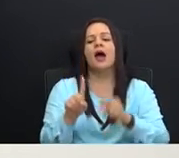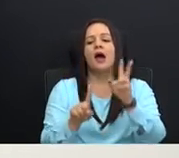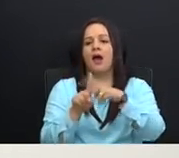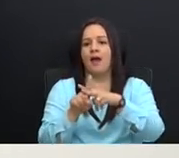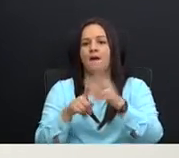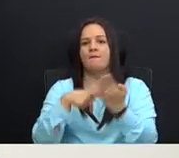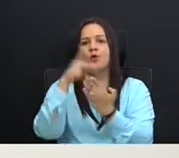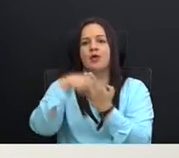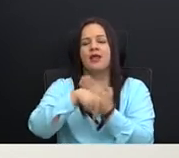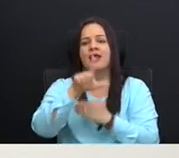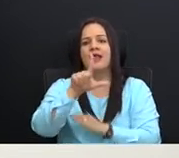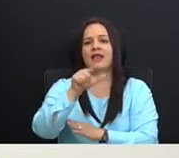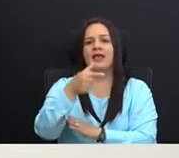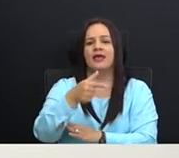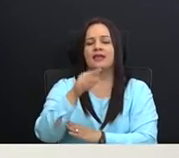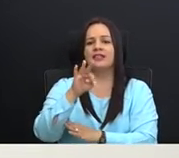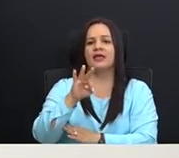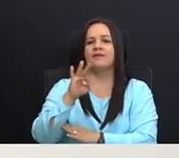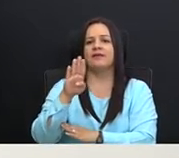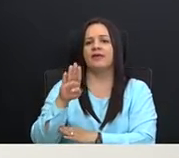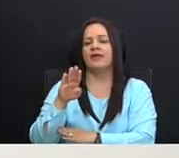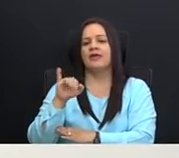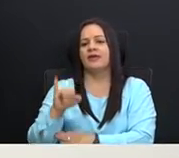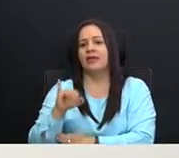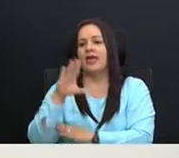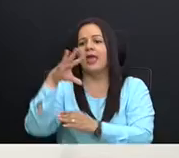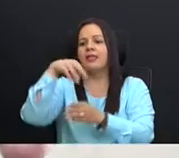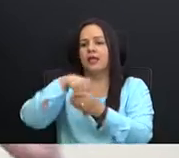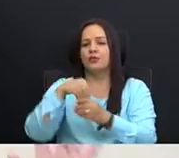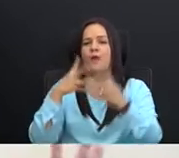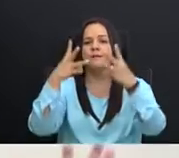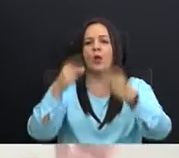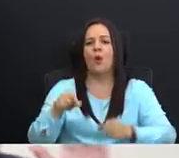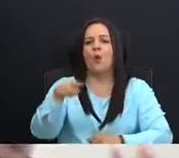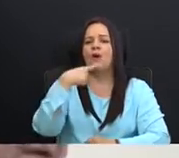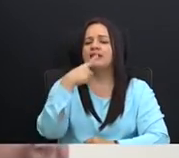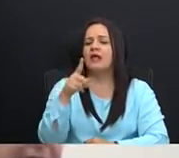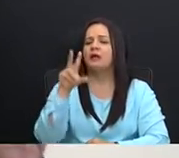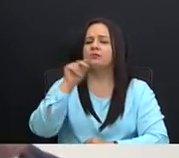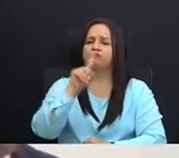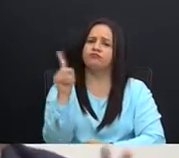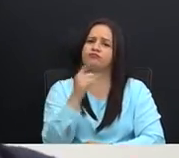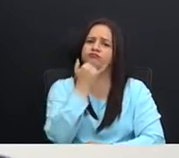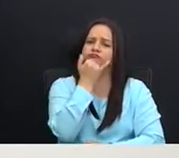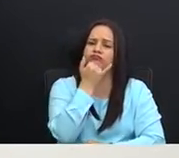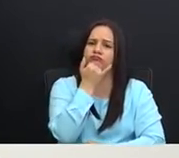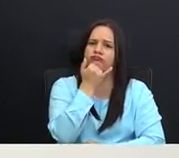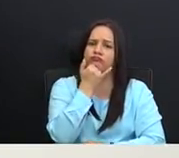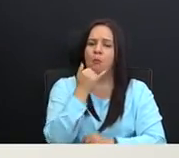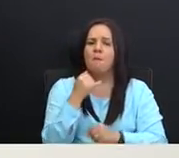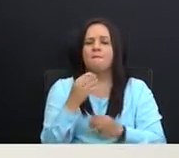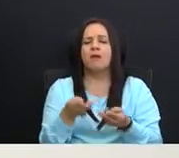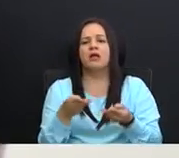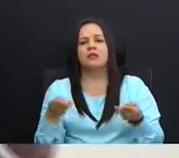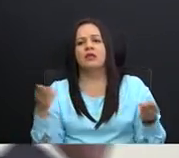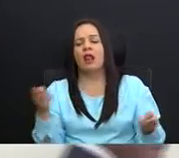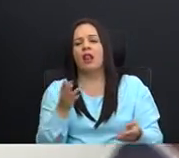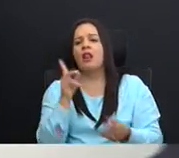del programa LGTBI en el presupuesto, que ustedes dijeron, ah, no, no, un error material. Mil disculpas.